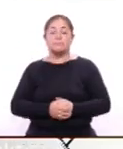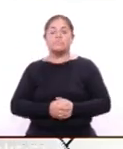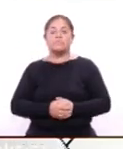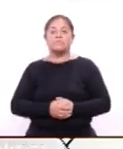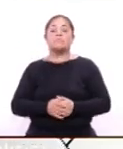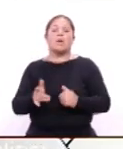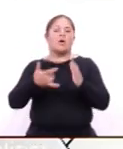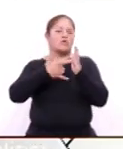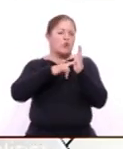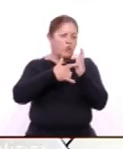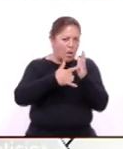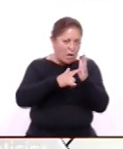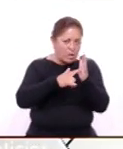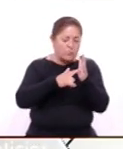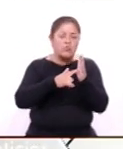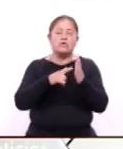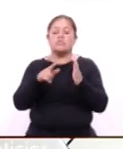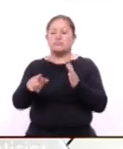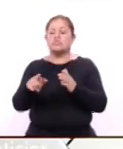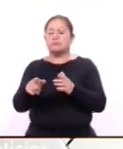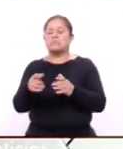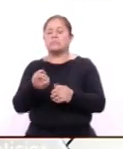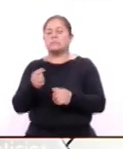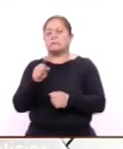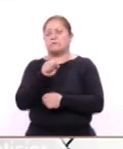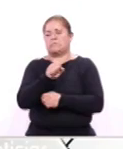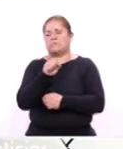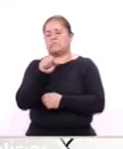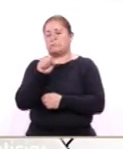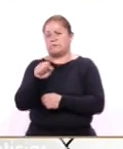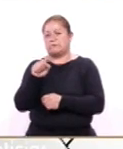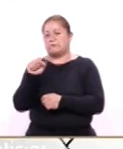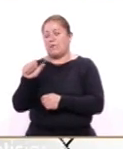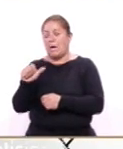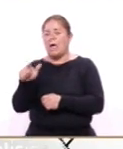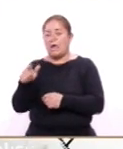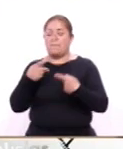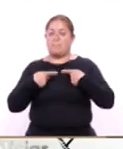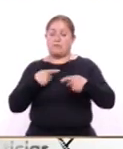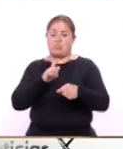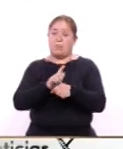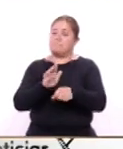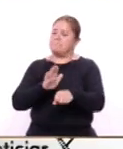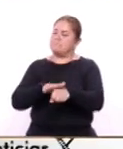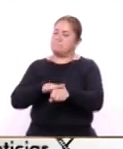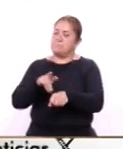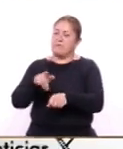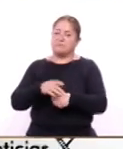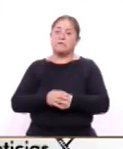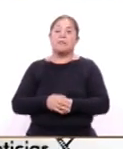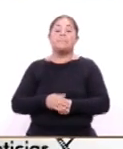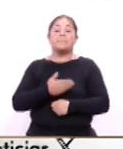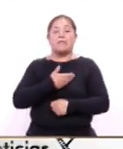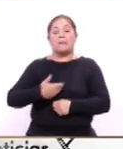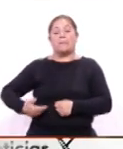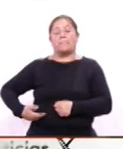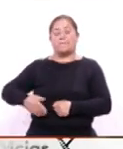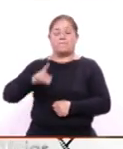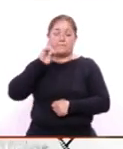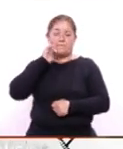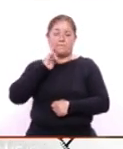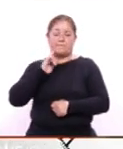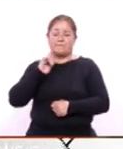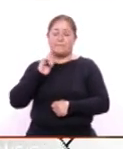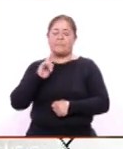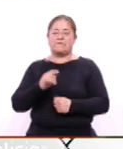horarios en los centros de salud y más personal en su mensaje la presidenta honorífica del sistema estatal DIF